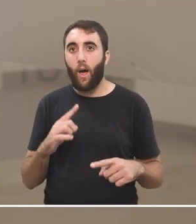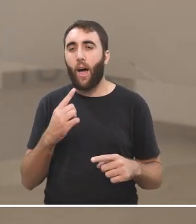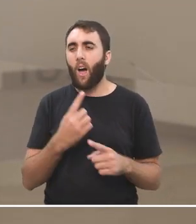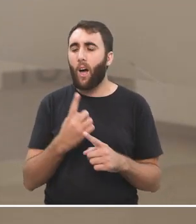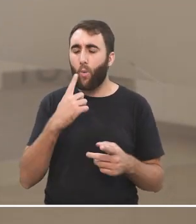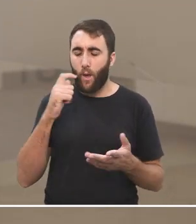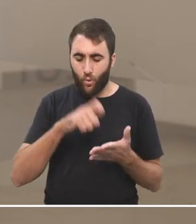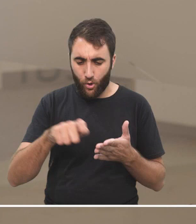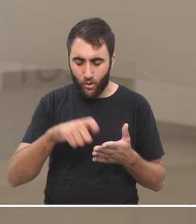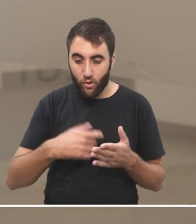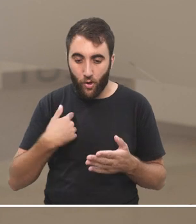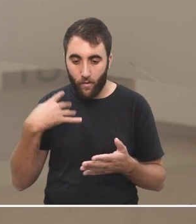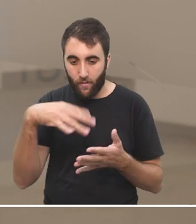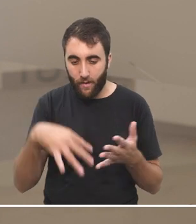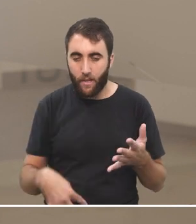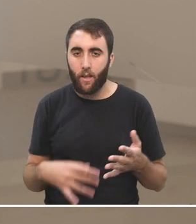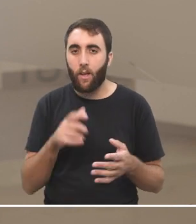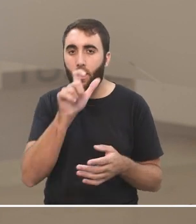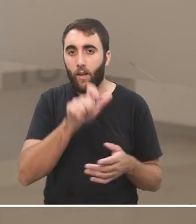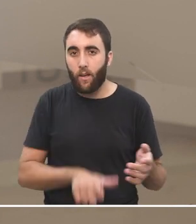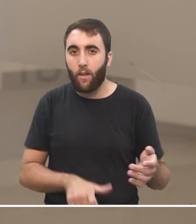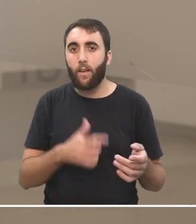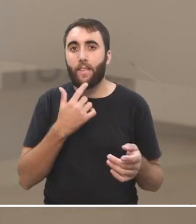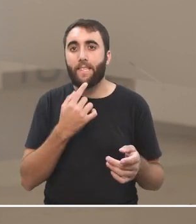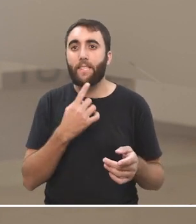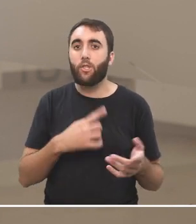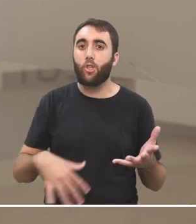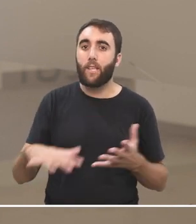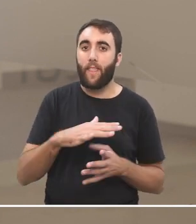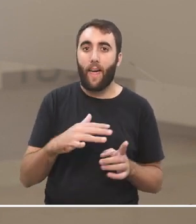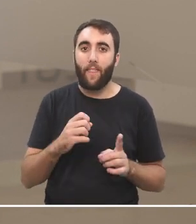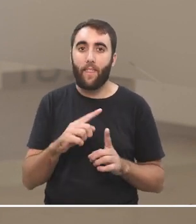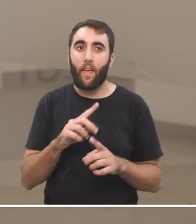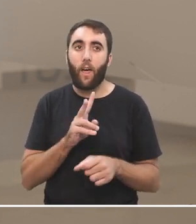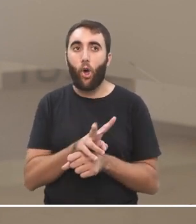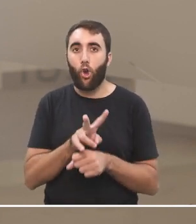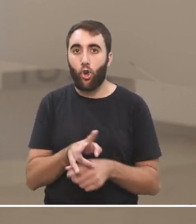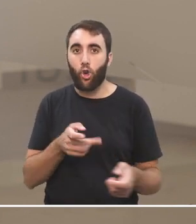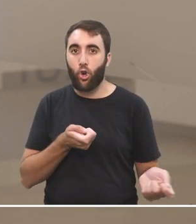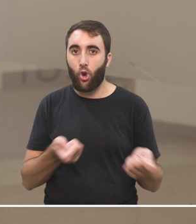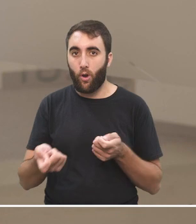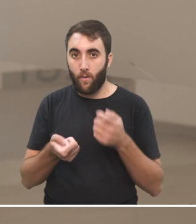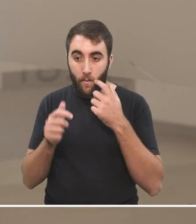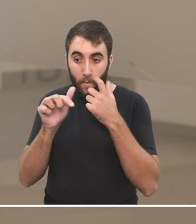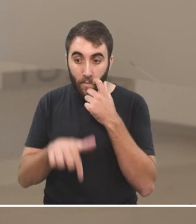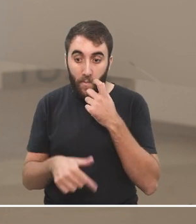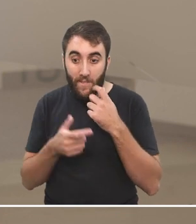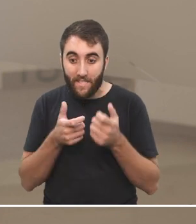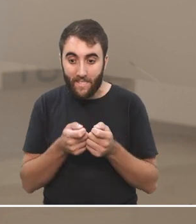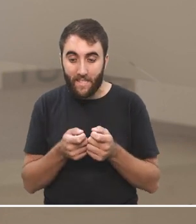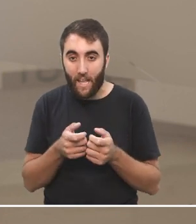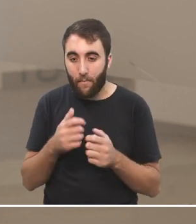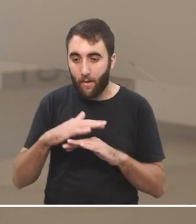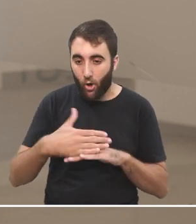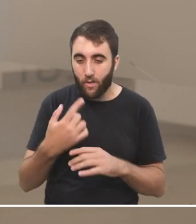autor que yo sigo mucho, Gil Deleuze, que se refiere a la sociedad contemporánea como sociedad de control, estos dispositivos son dispositivos de